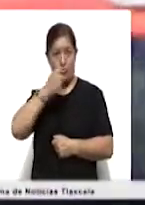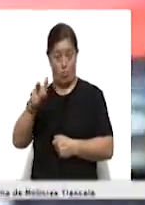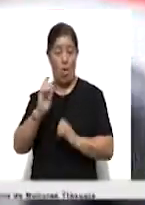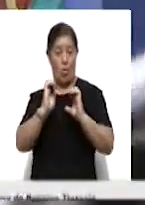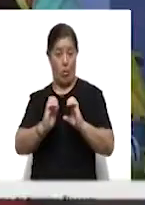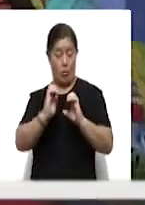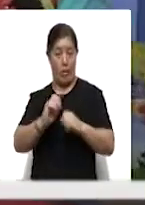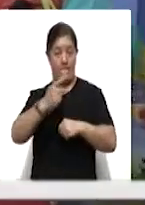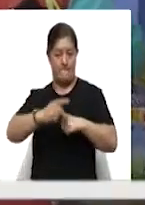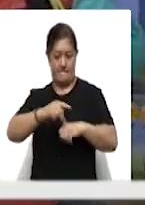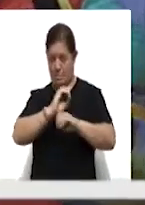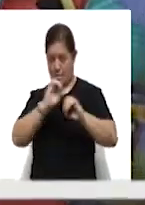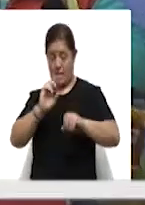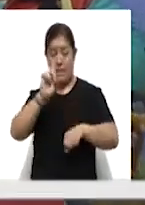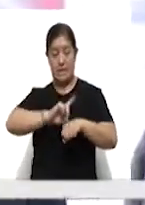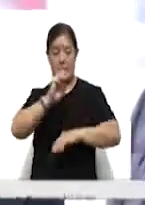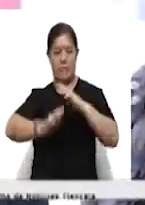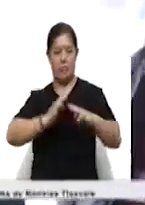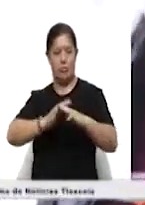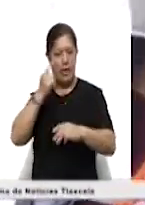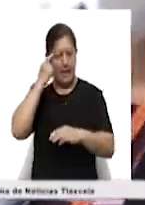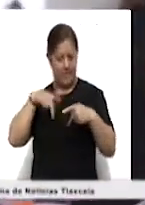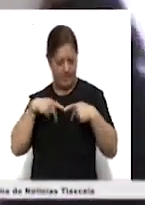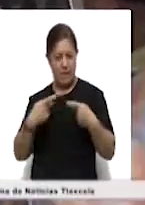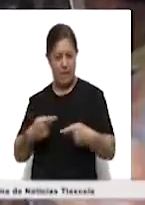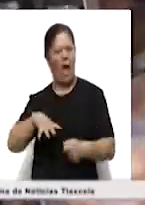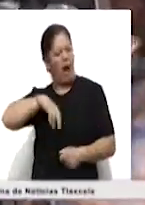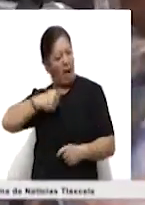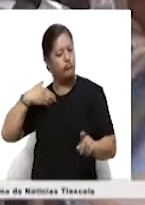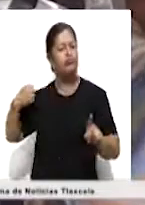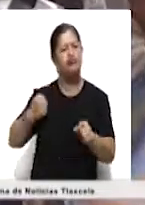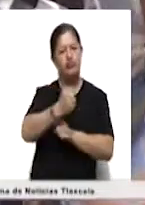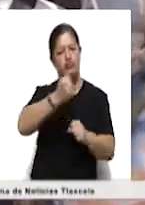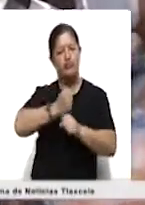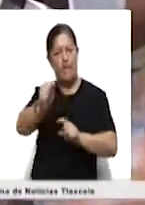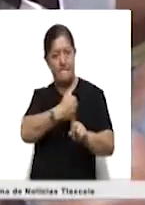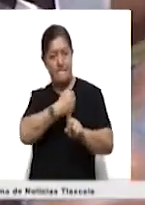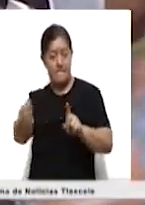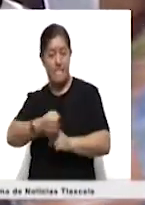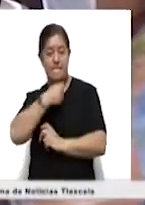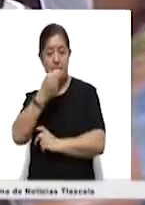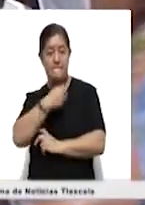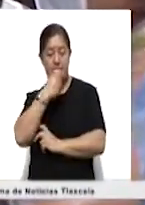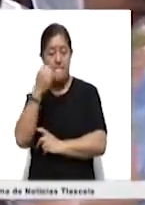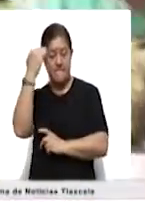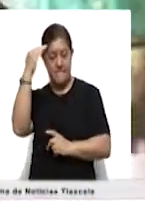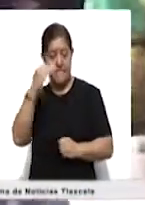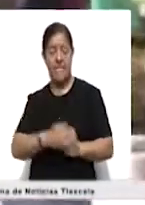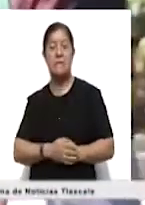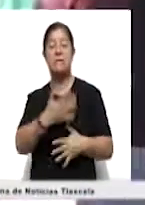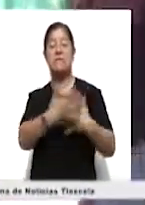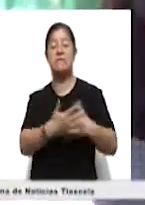En el marco del Día Mundial de Toma de Conciencia de Abuso y Maltrato en la Vejez, que se conmemora cada 15 de junio, la